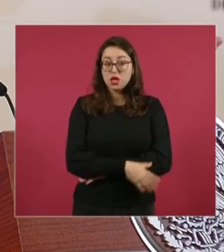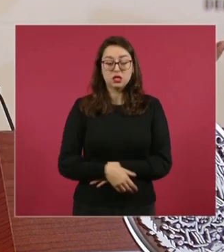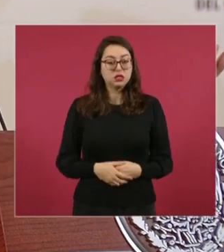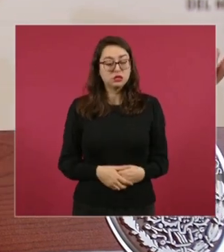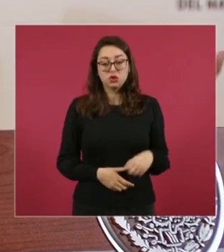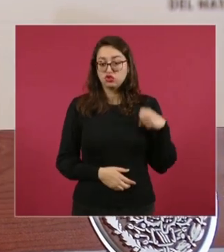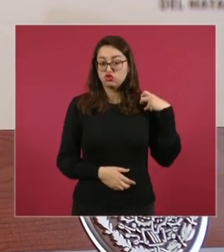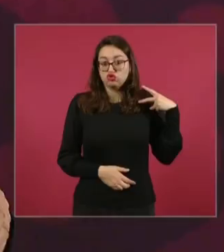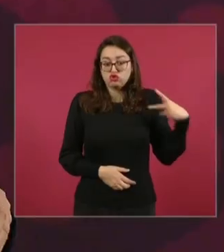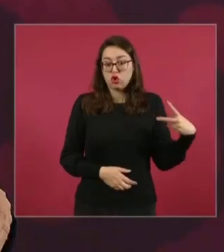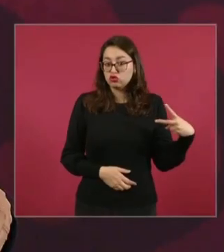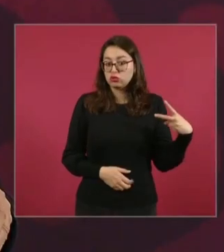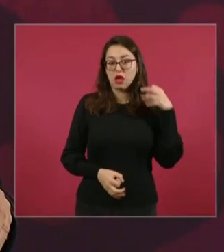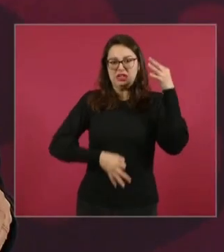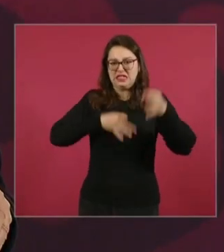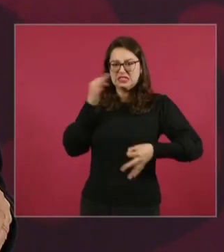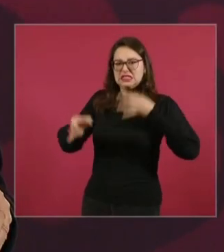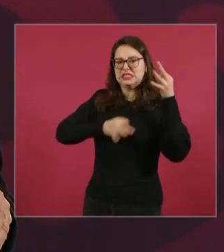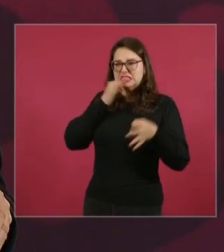No les funciona